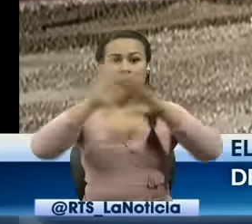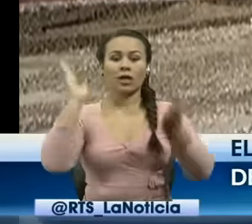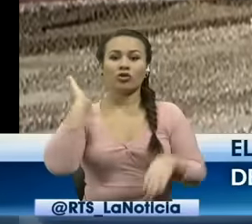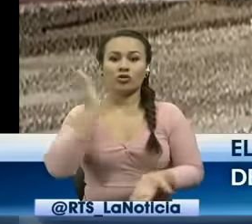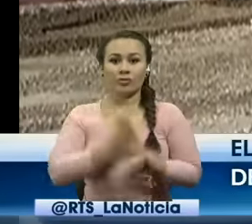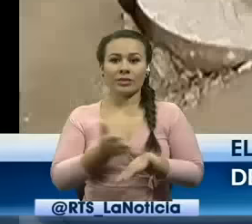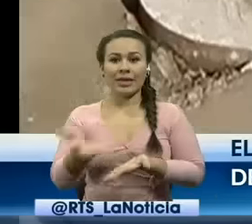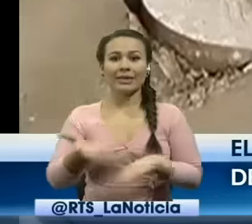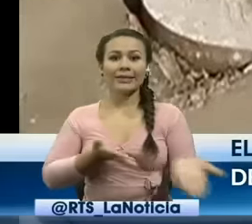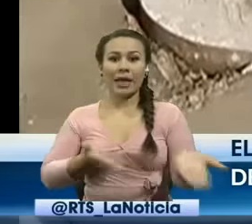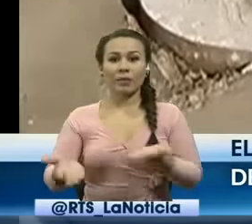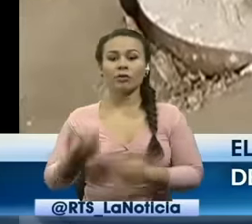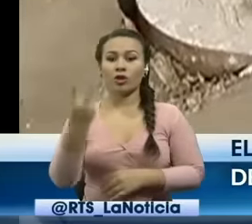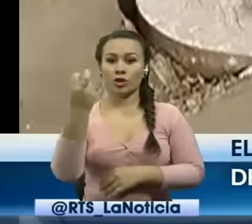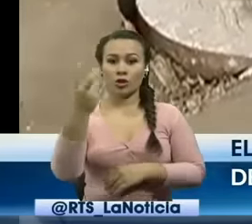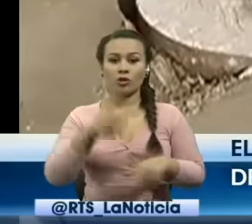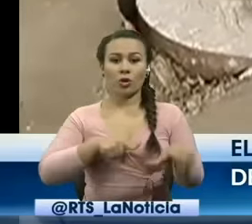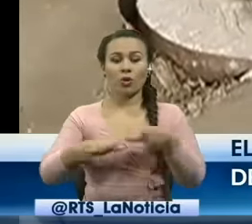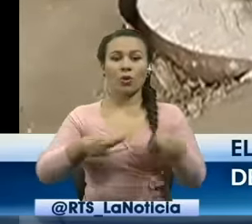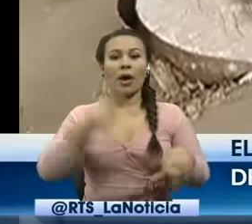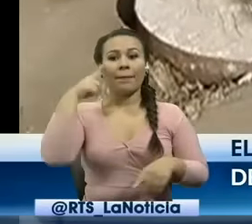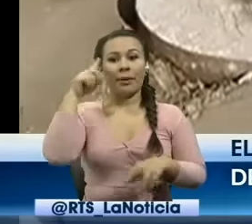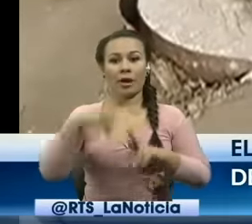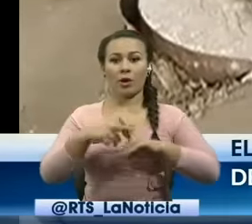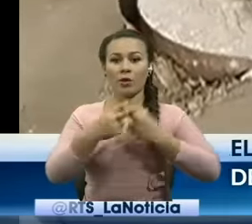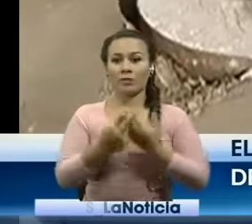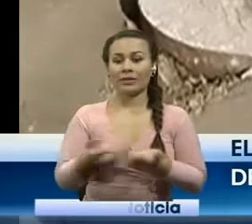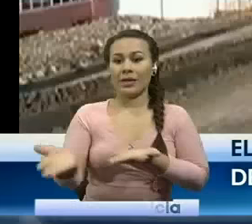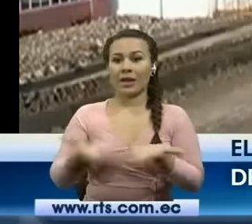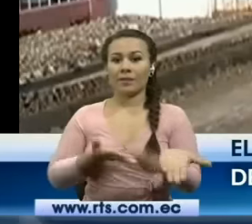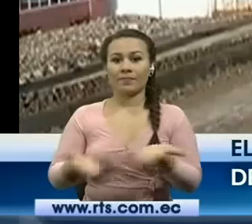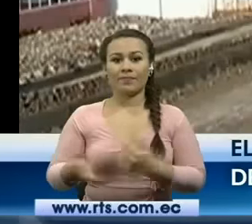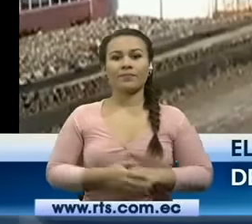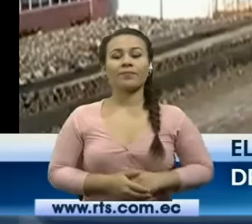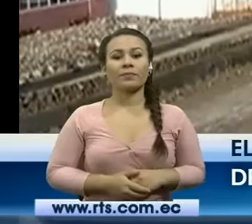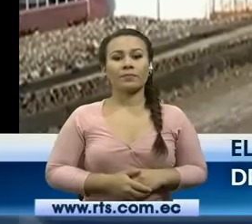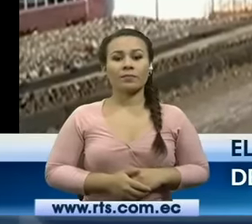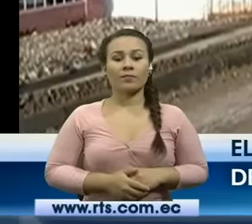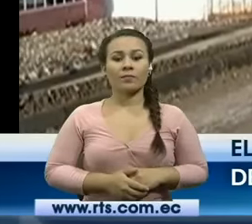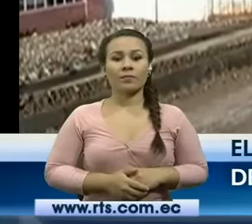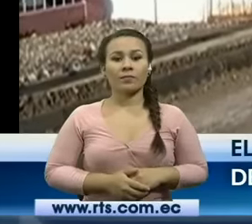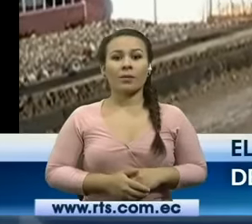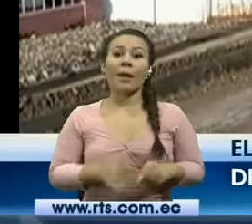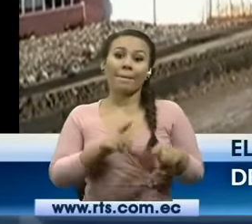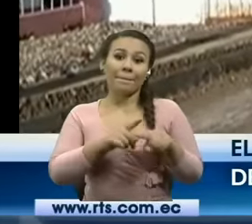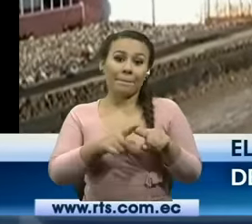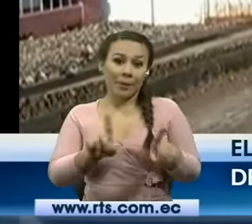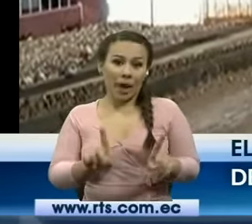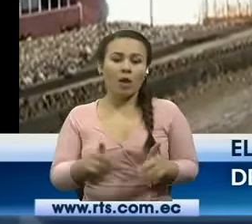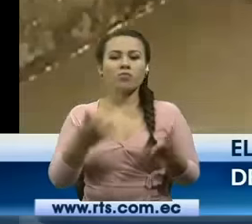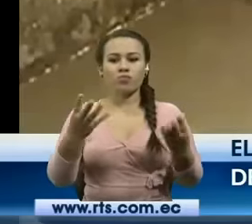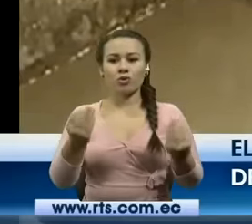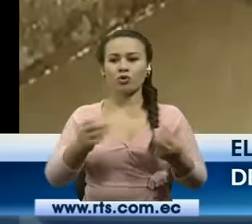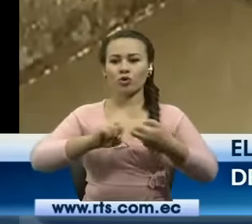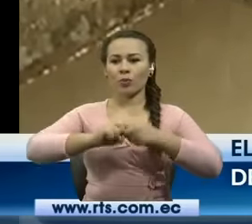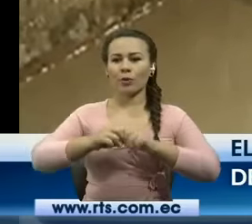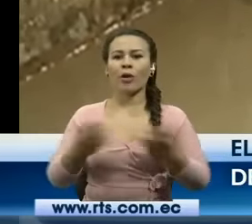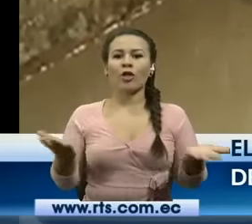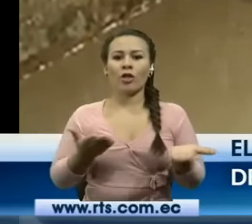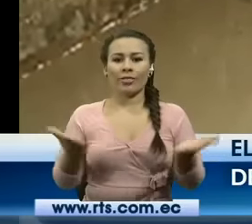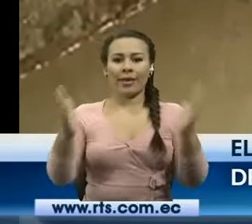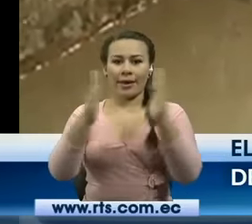servicio en al menos 12 sectores para empezar con los trabajos de reparación pero quedaron afectaciones en